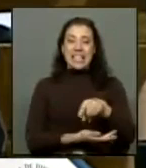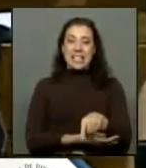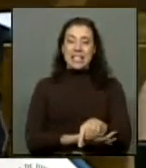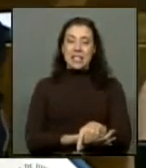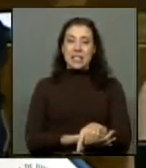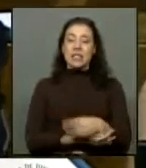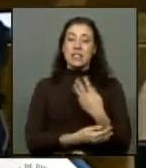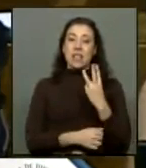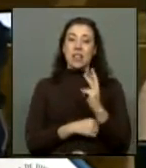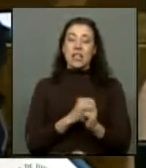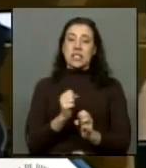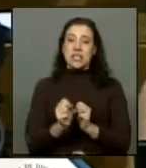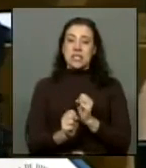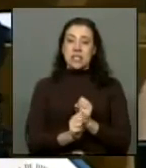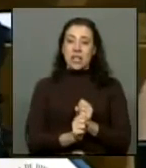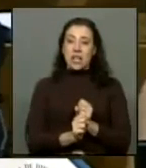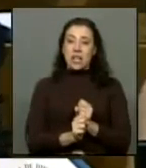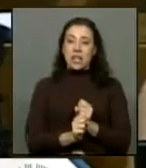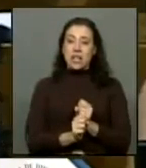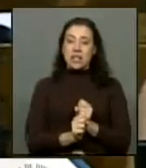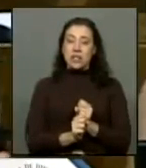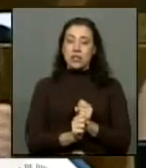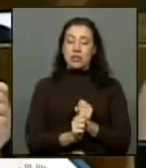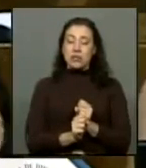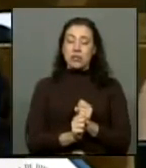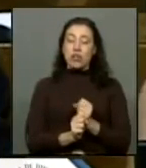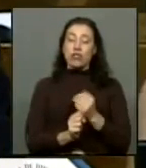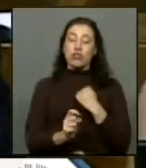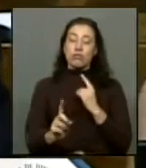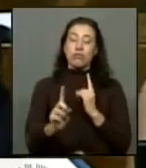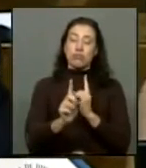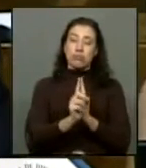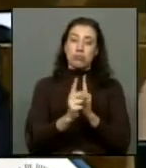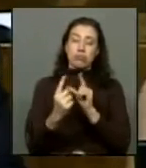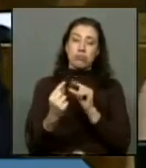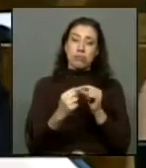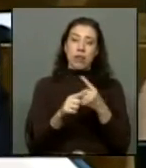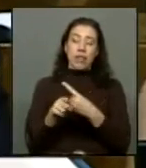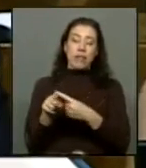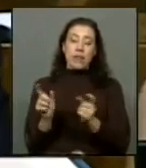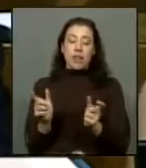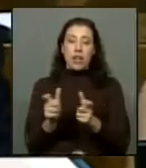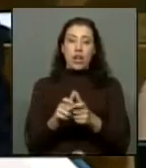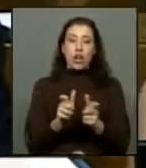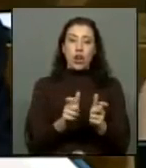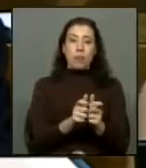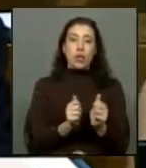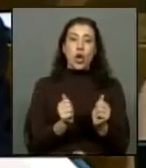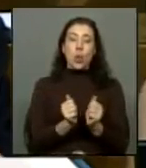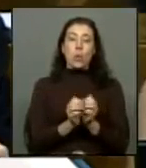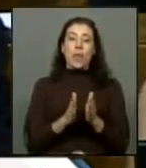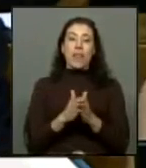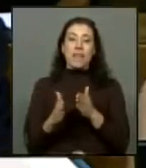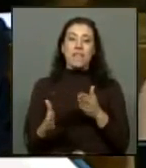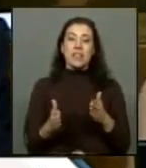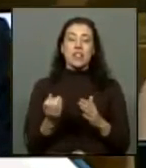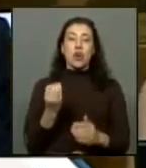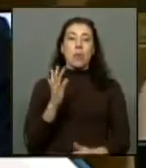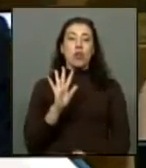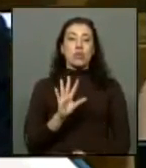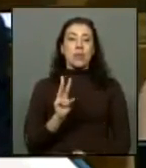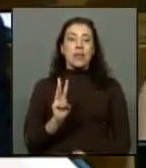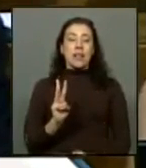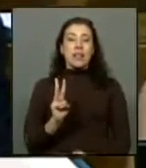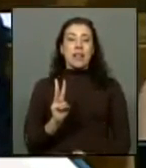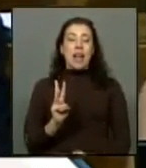Transcurrido tres años, señora Presidenta, y después de haberme reunido con distintos comités, juntas vecinales, como la número 53